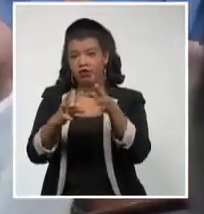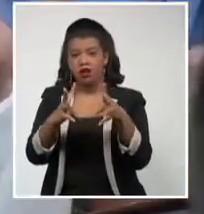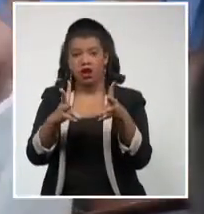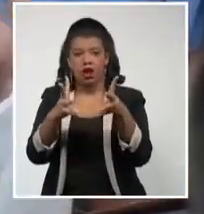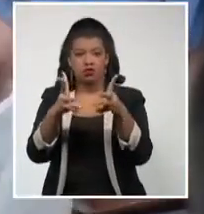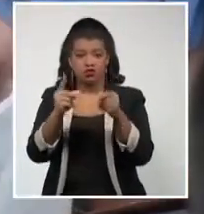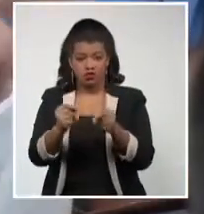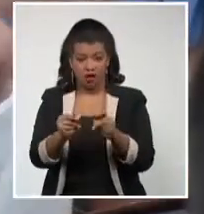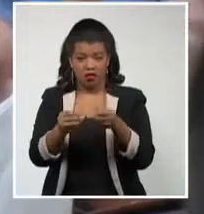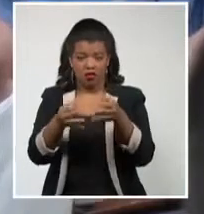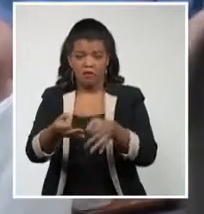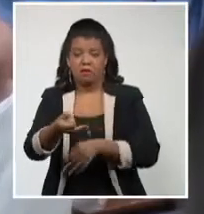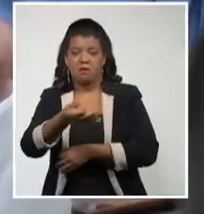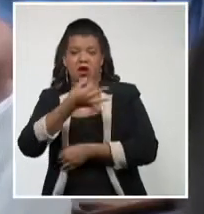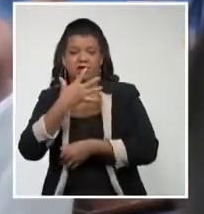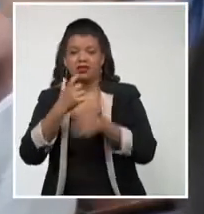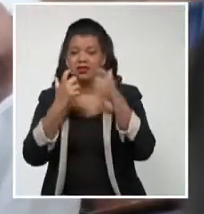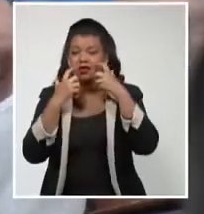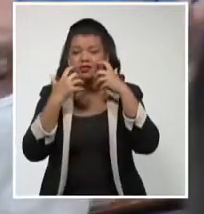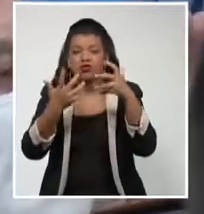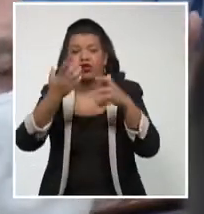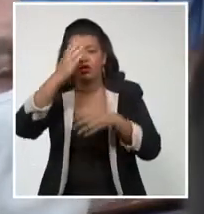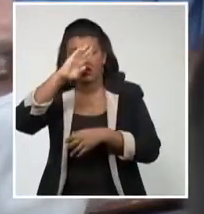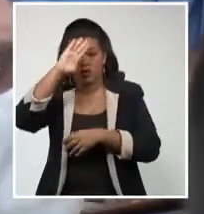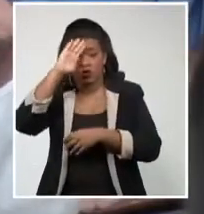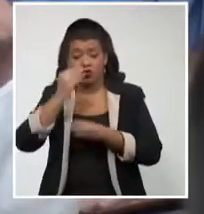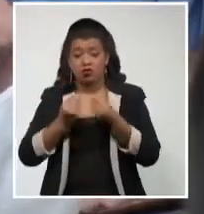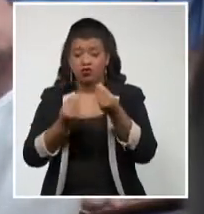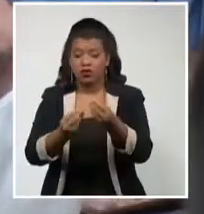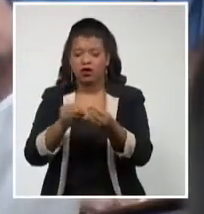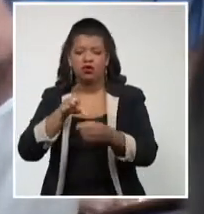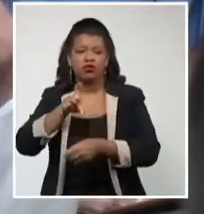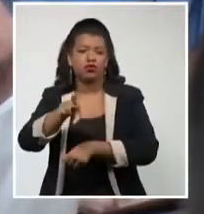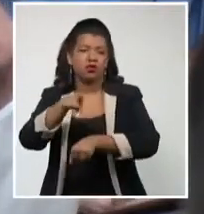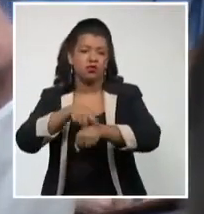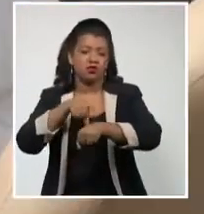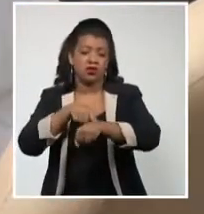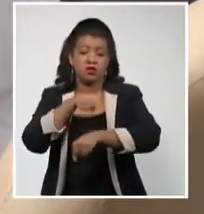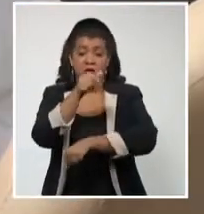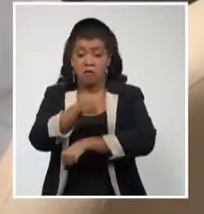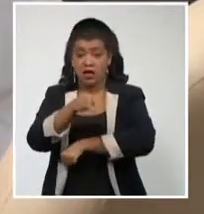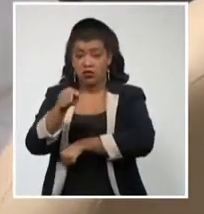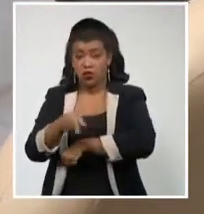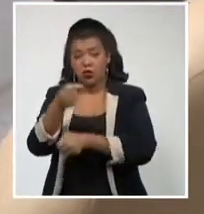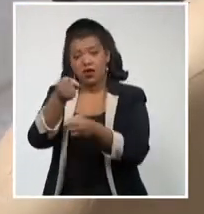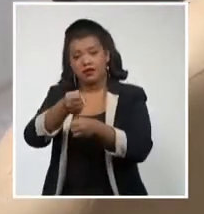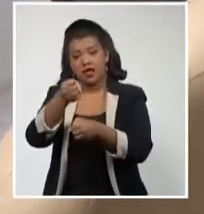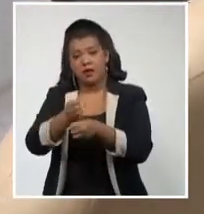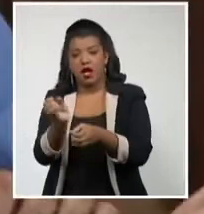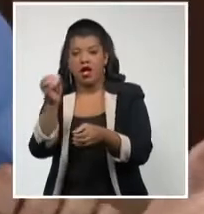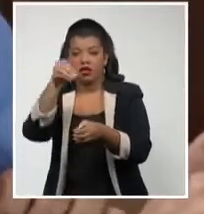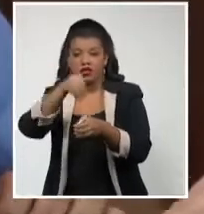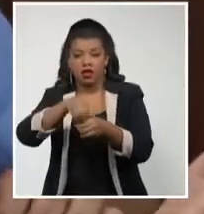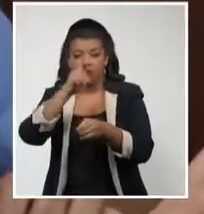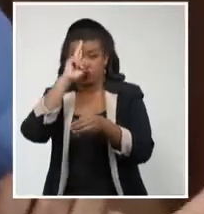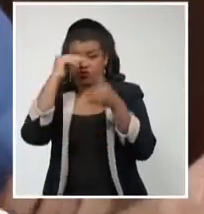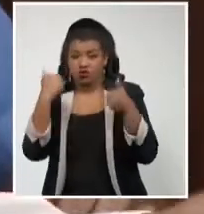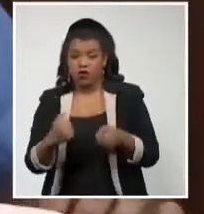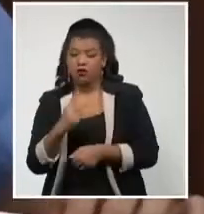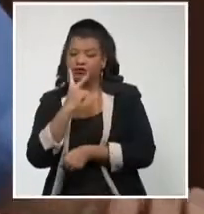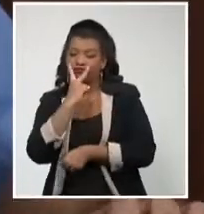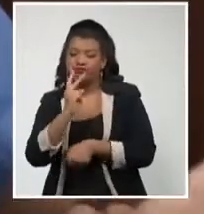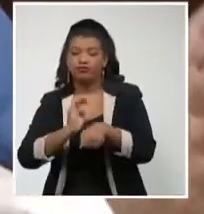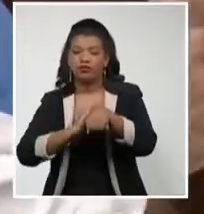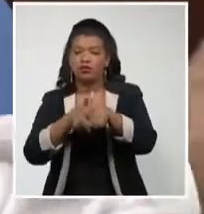Nasaferon, medicamento cubano suministrado en los últimos tiempos al personal de la salud que ha estado en la línea roja, así como los